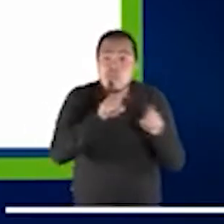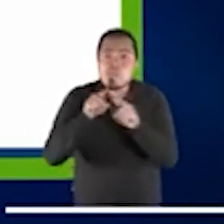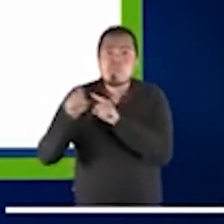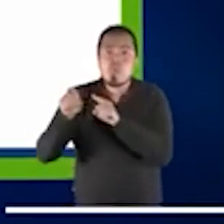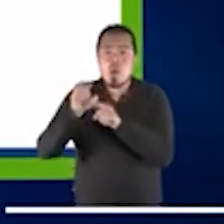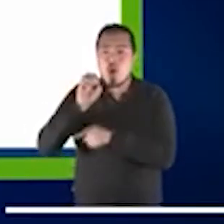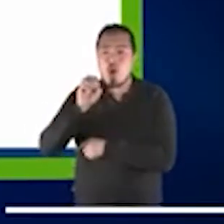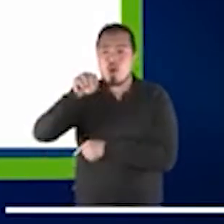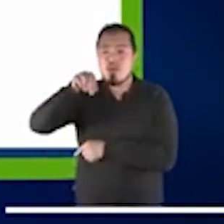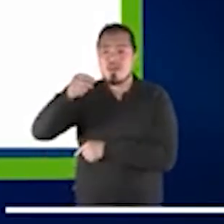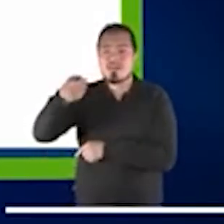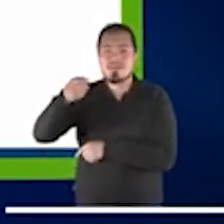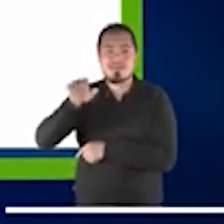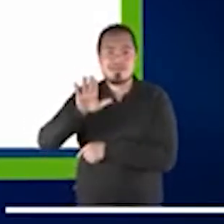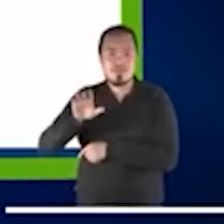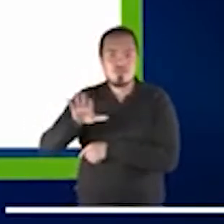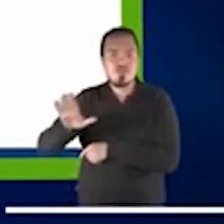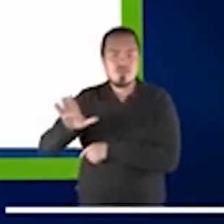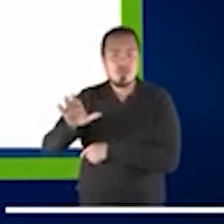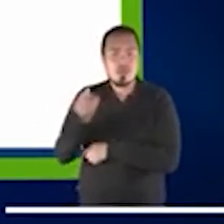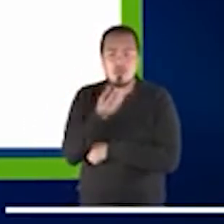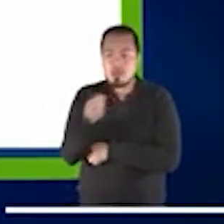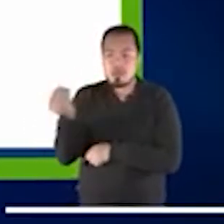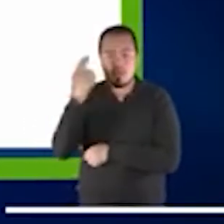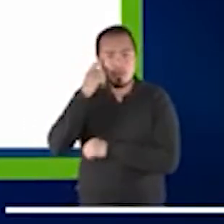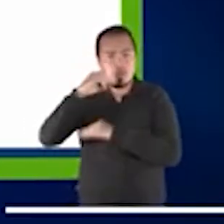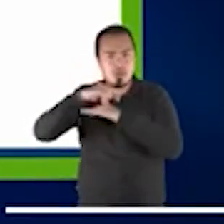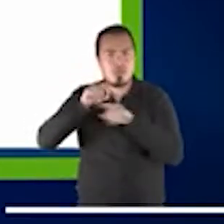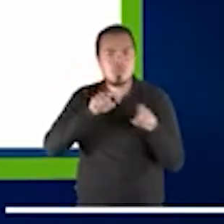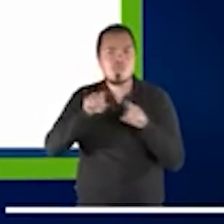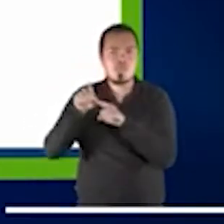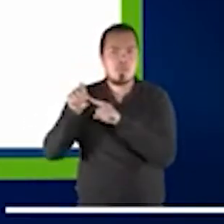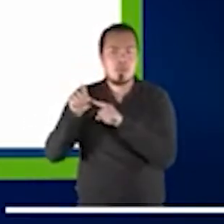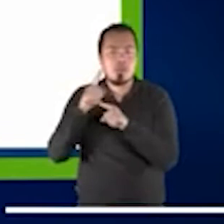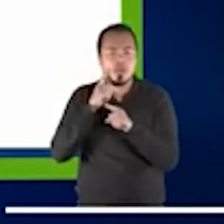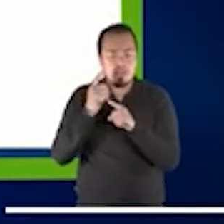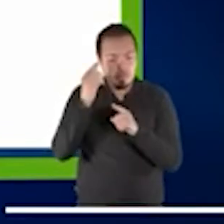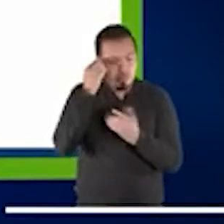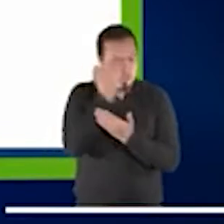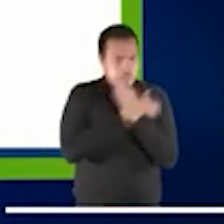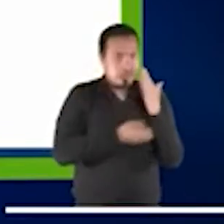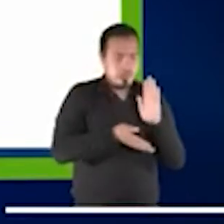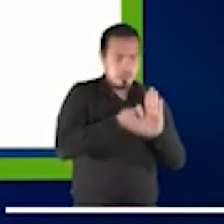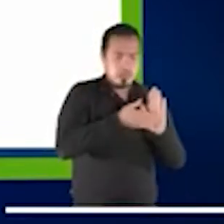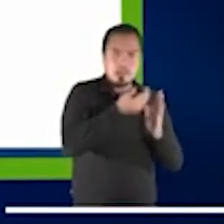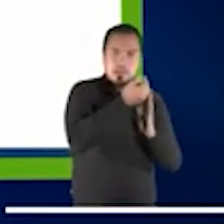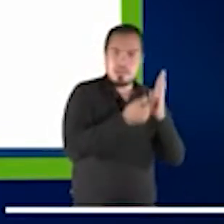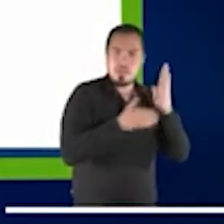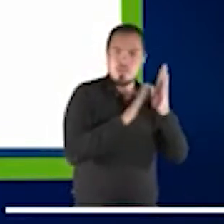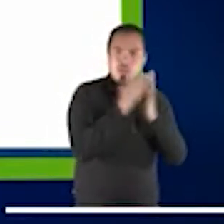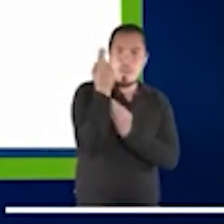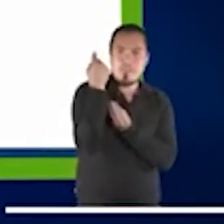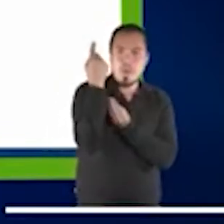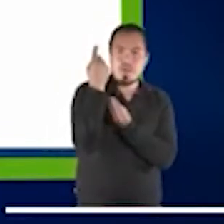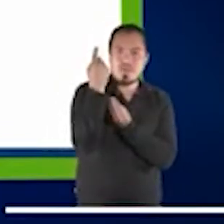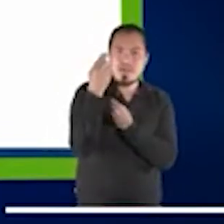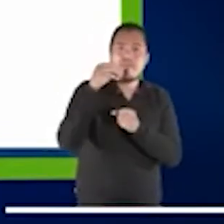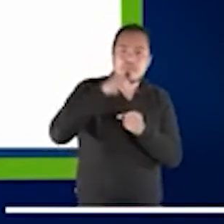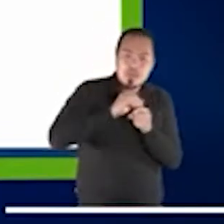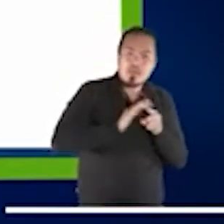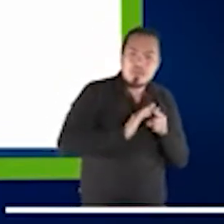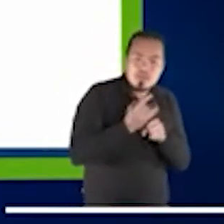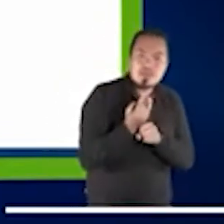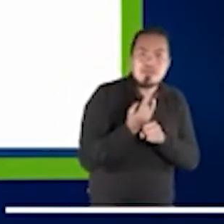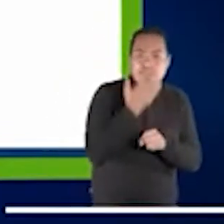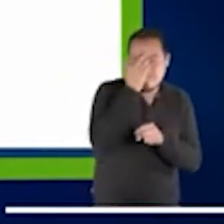de trabajar en Tartezón en un documento de política y de práctica sobre cómo